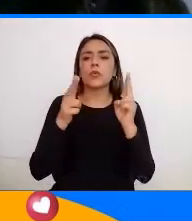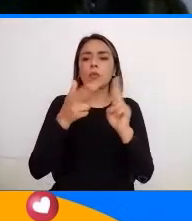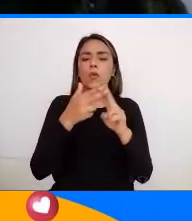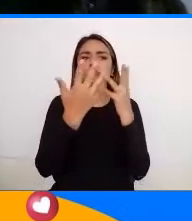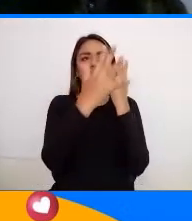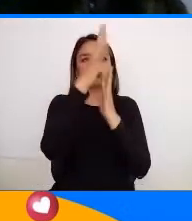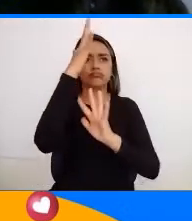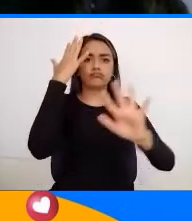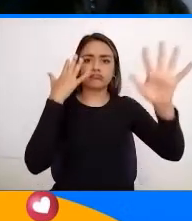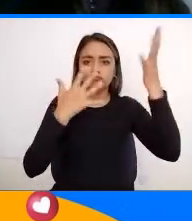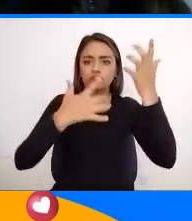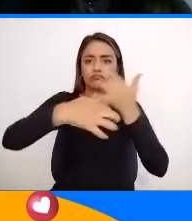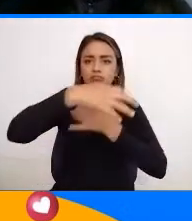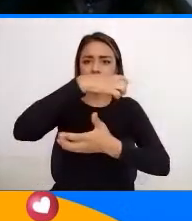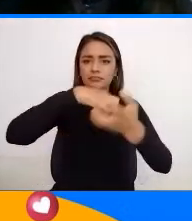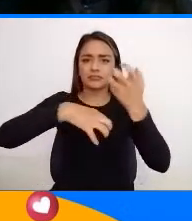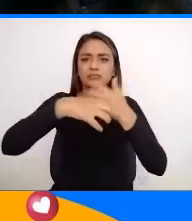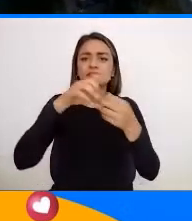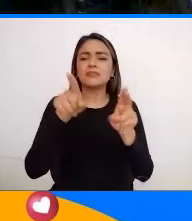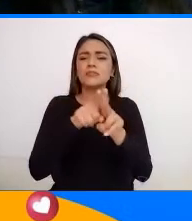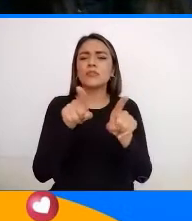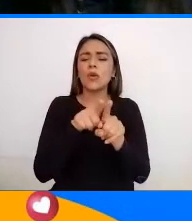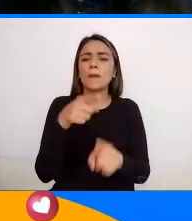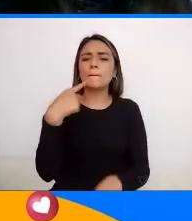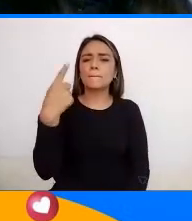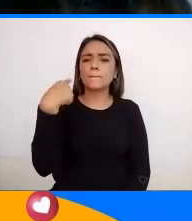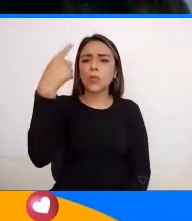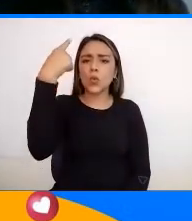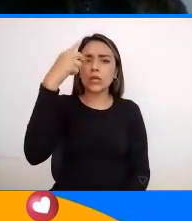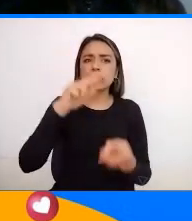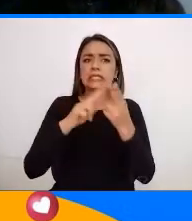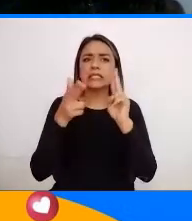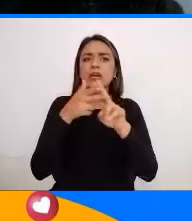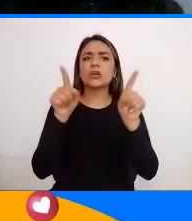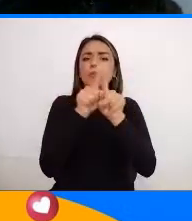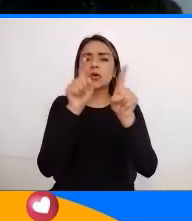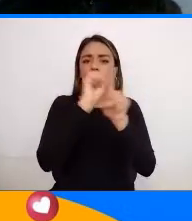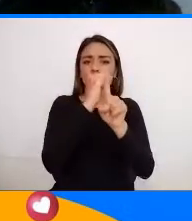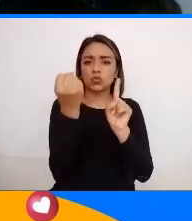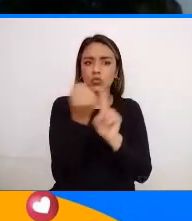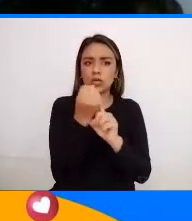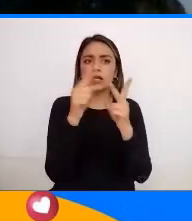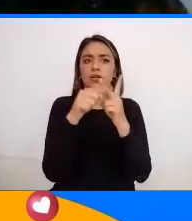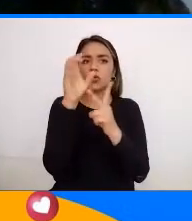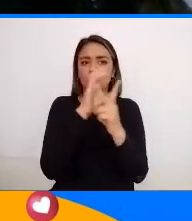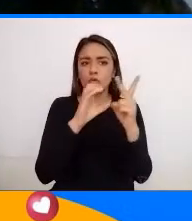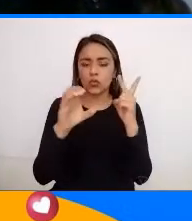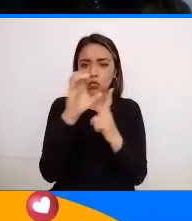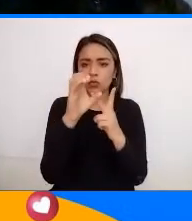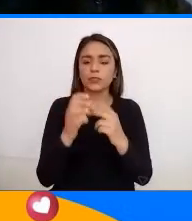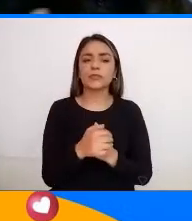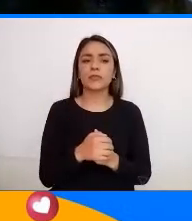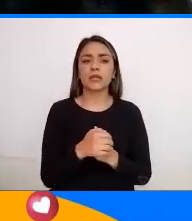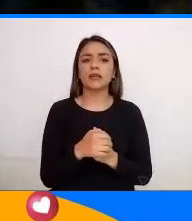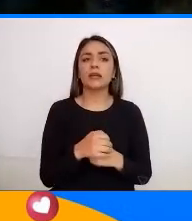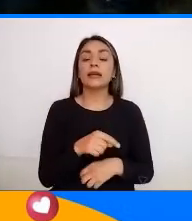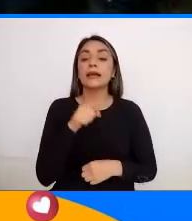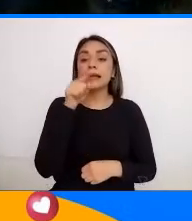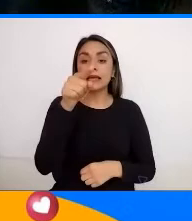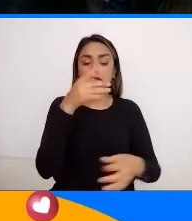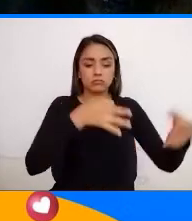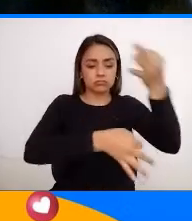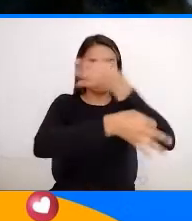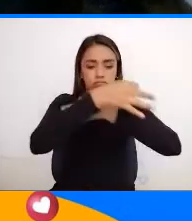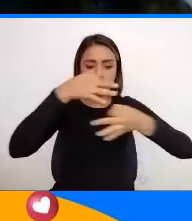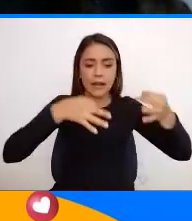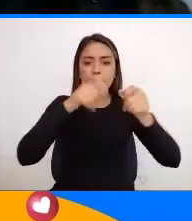Toda esa política también tiene que ver con todo lo social y con todo lo cultural Entonces ese desplazamiento